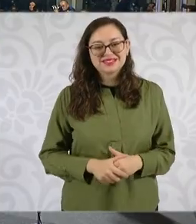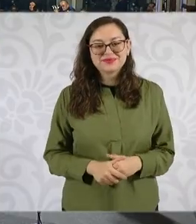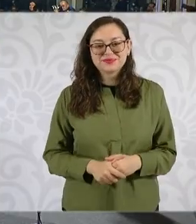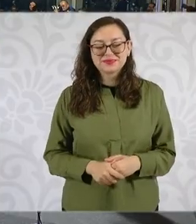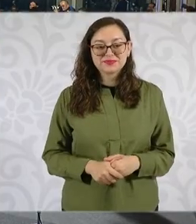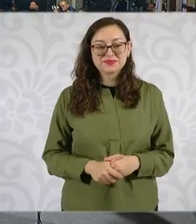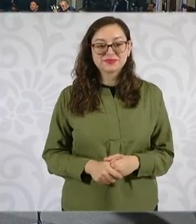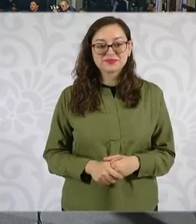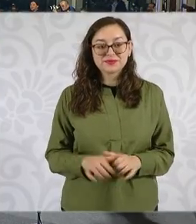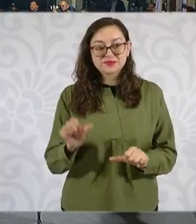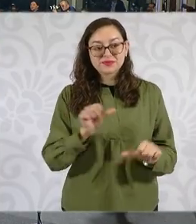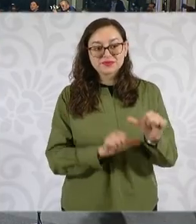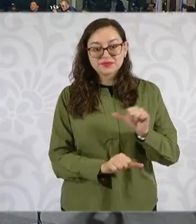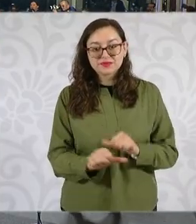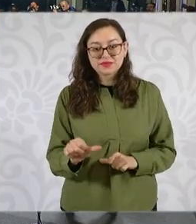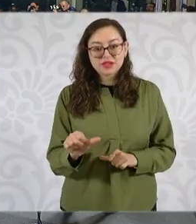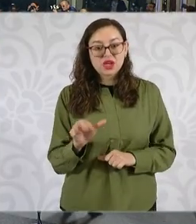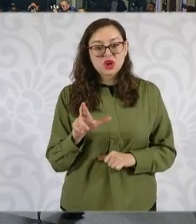Rodrigo.